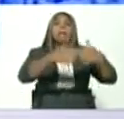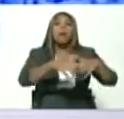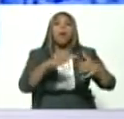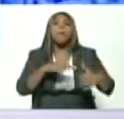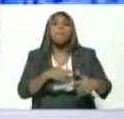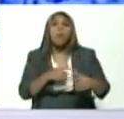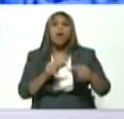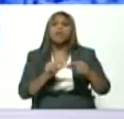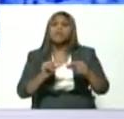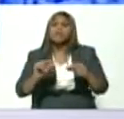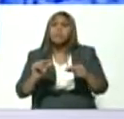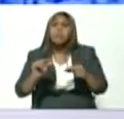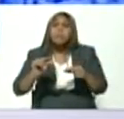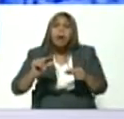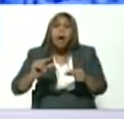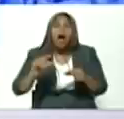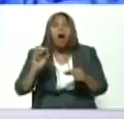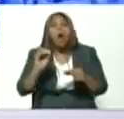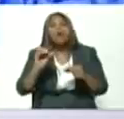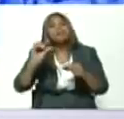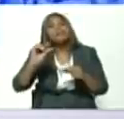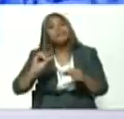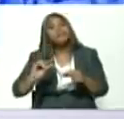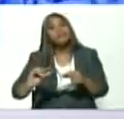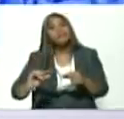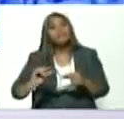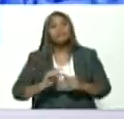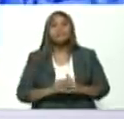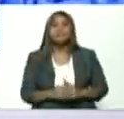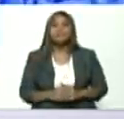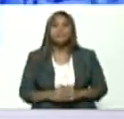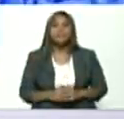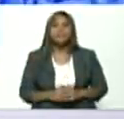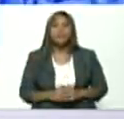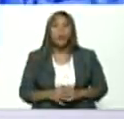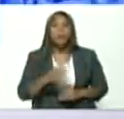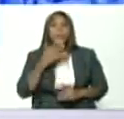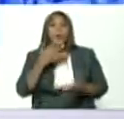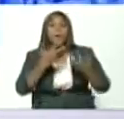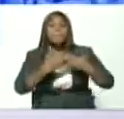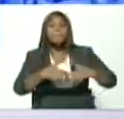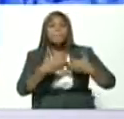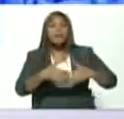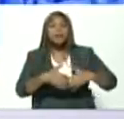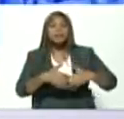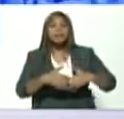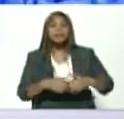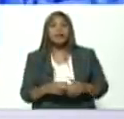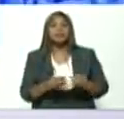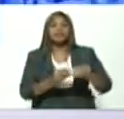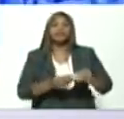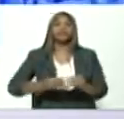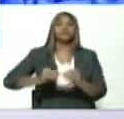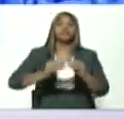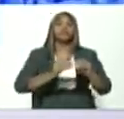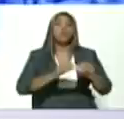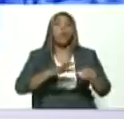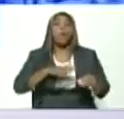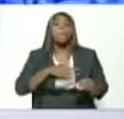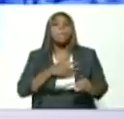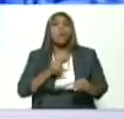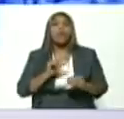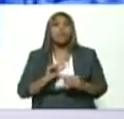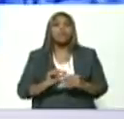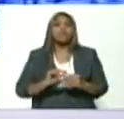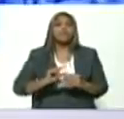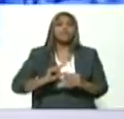un poquito más un poquito menos si una empresa produce puede aspirar un poco